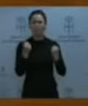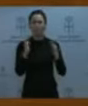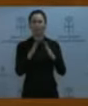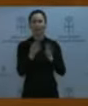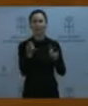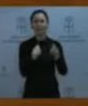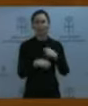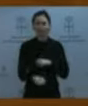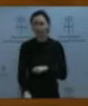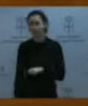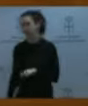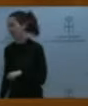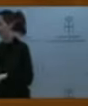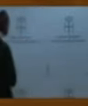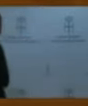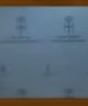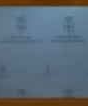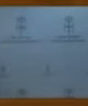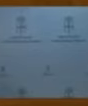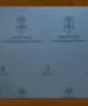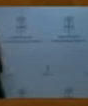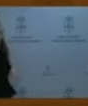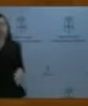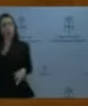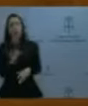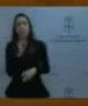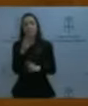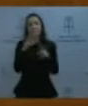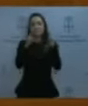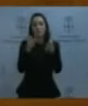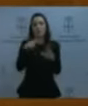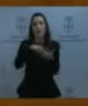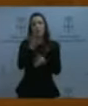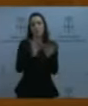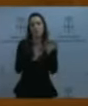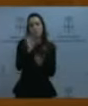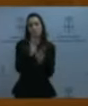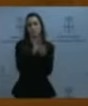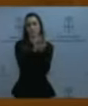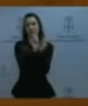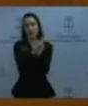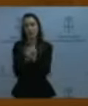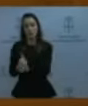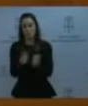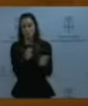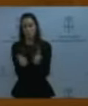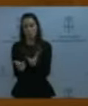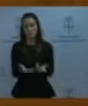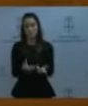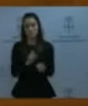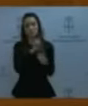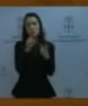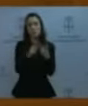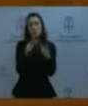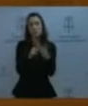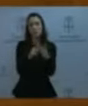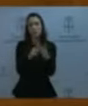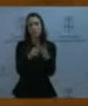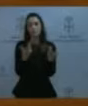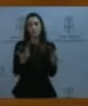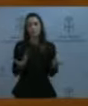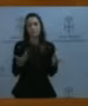¿Sí? Pues a nivel de impuestos pocas correcciones se han ido haciendo a ese nivel. Y, en segundo lugar, tiene con algo que ver,